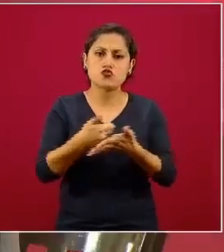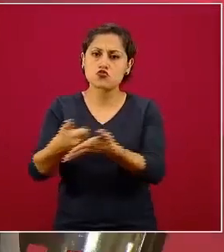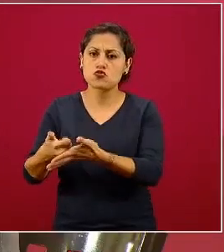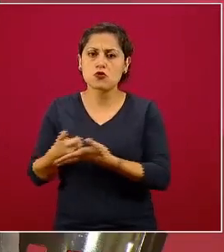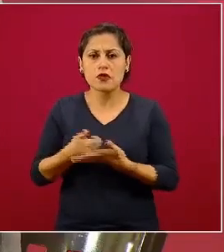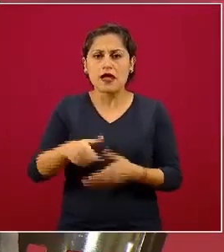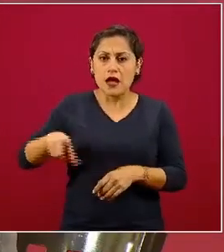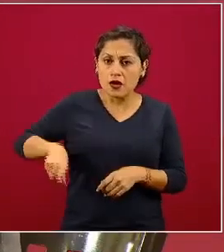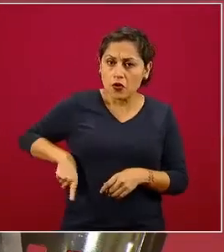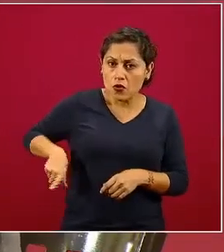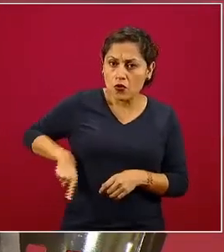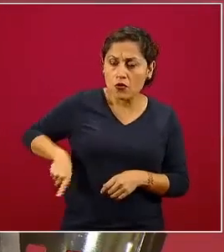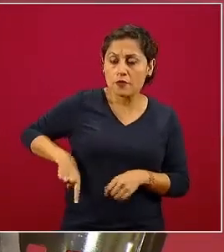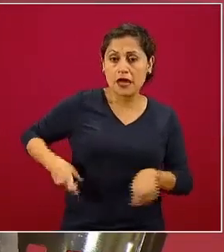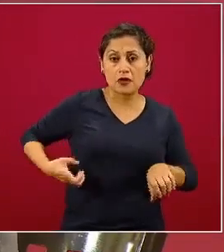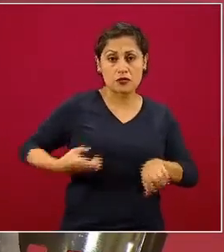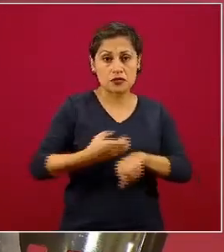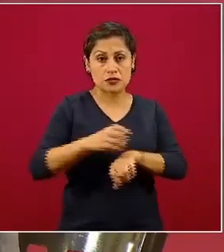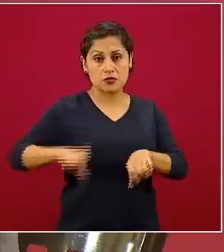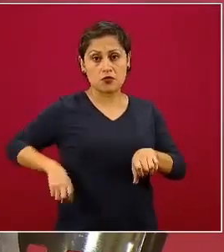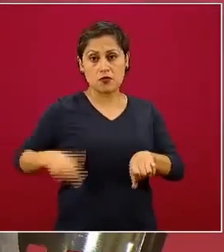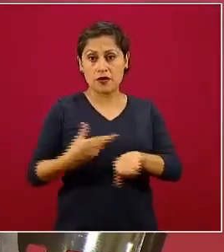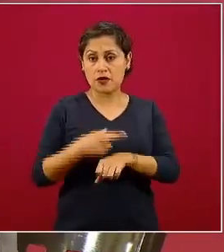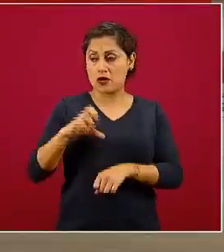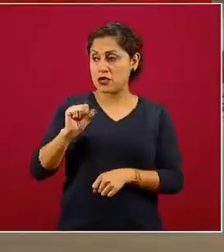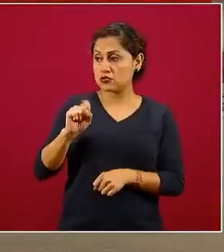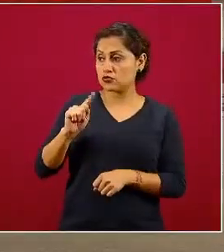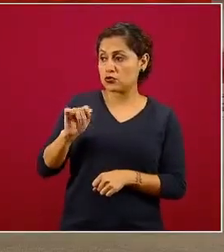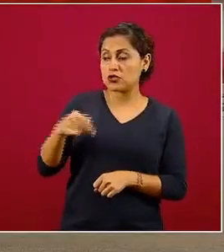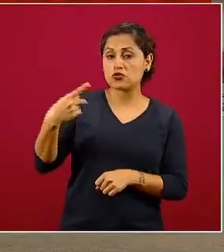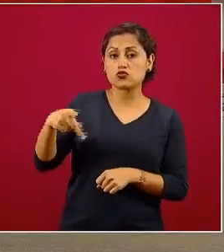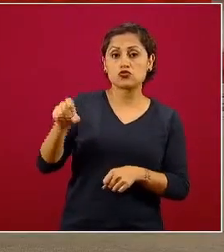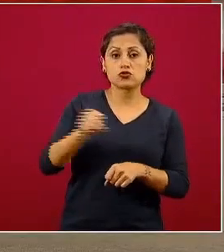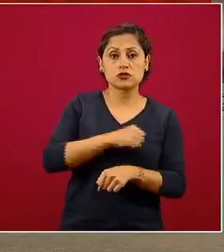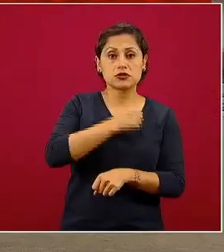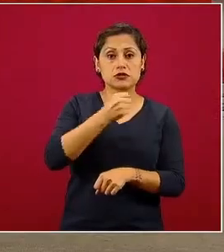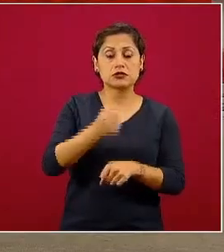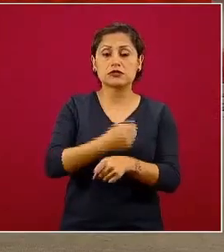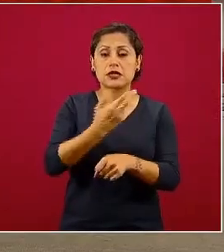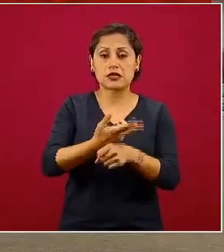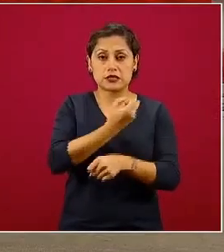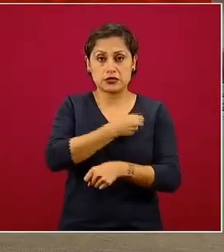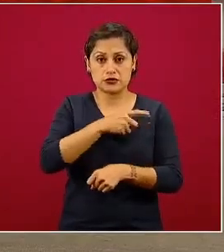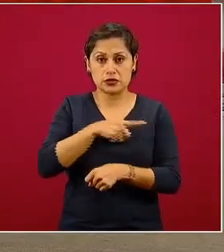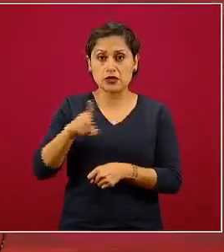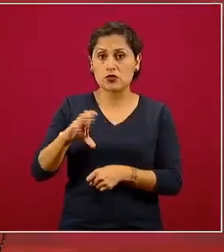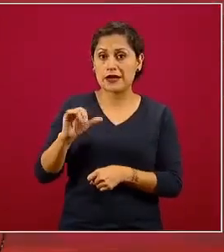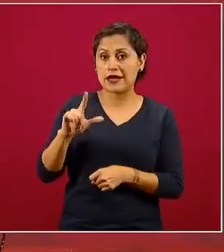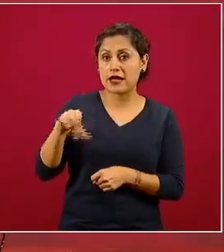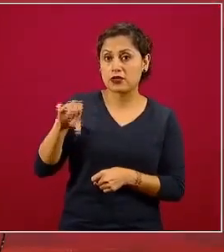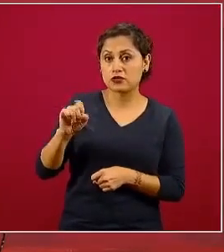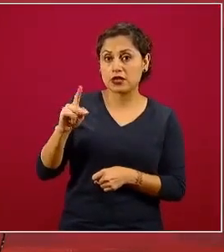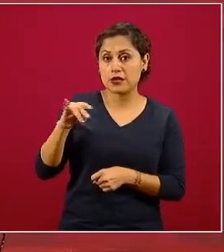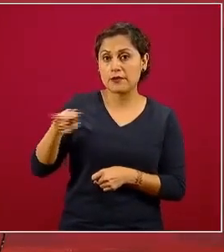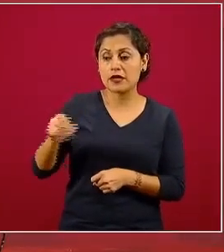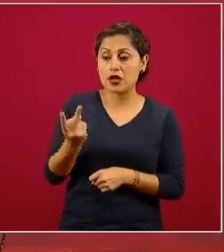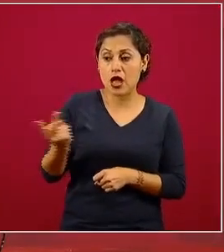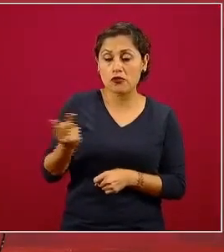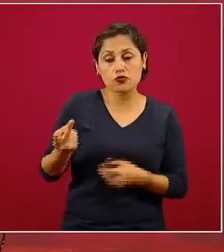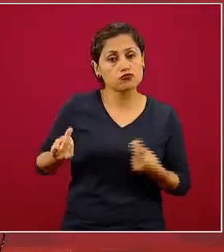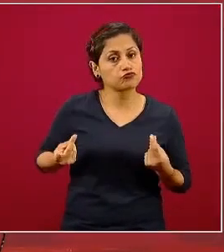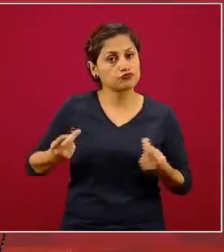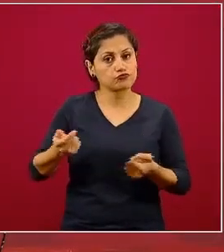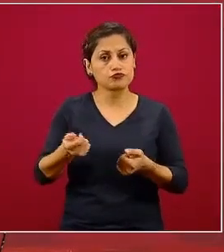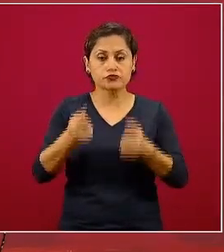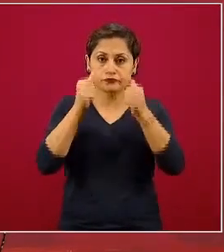gobierno estatal, el gobernador Astudillo, su secretario de Salud, el doctor Carlos de la Peña Pintos, muy prestos a la acción, enseguida